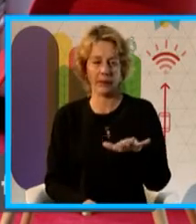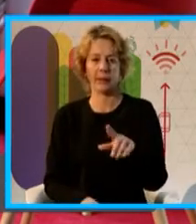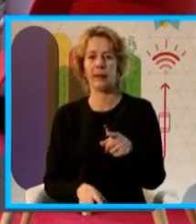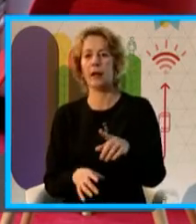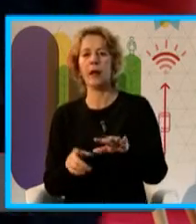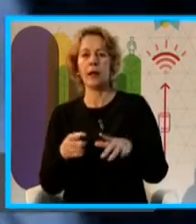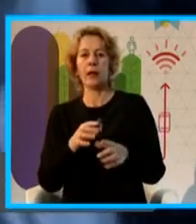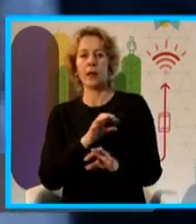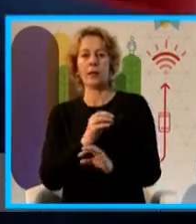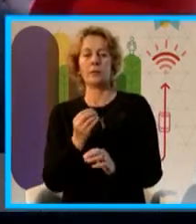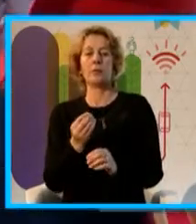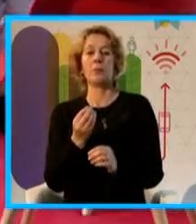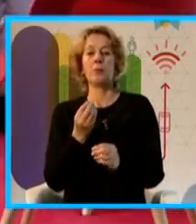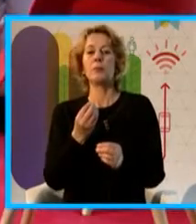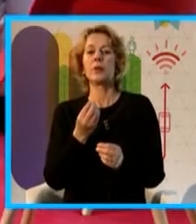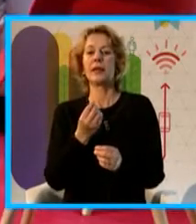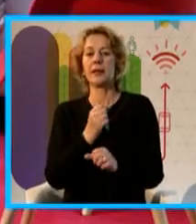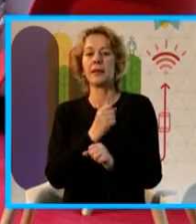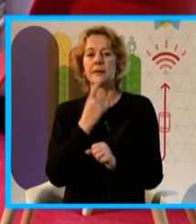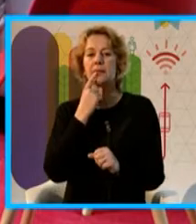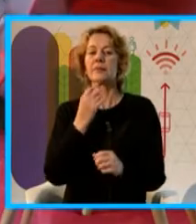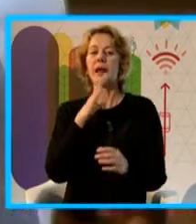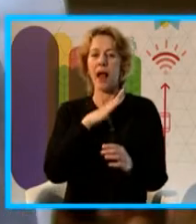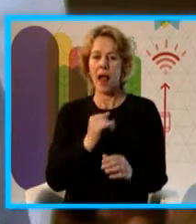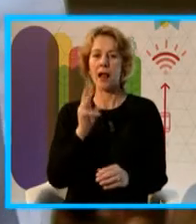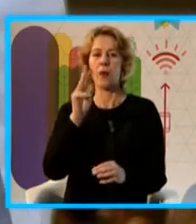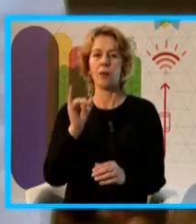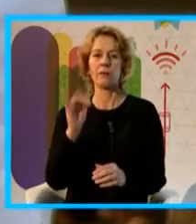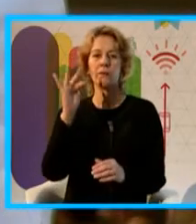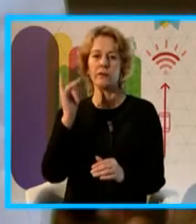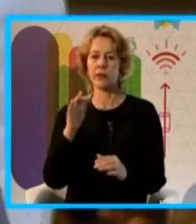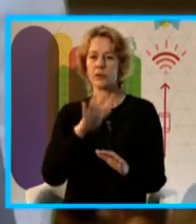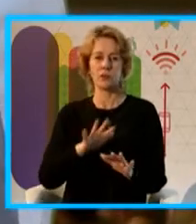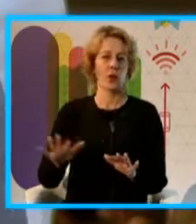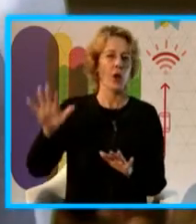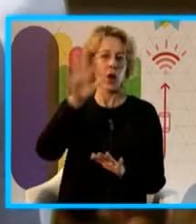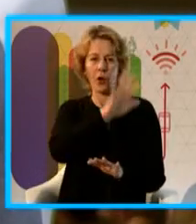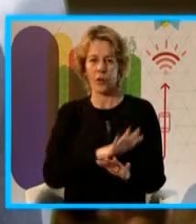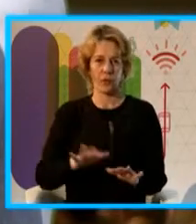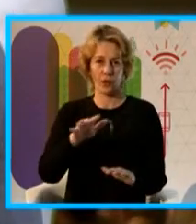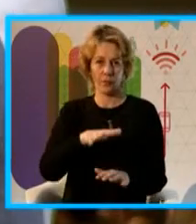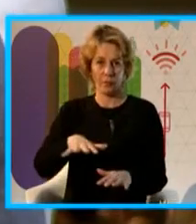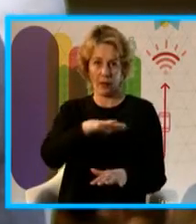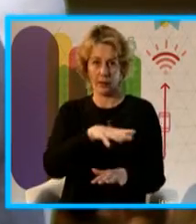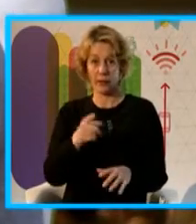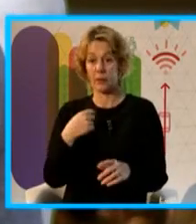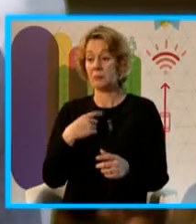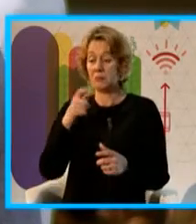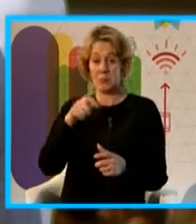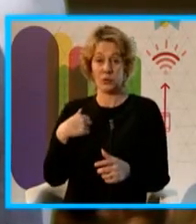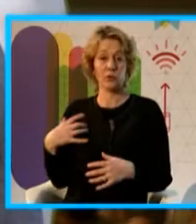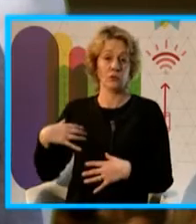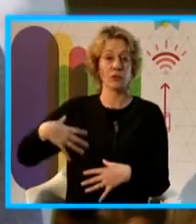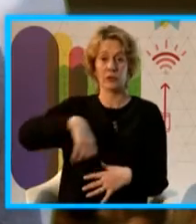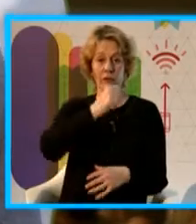parque porque la idea es que va a haber wifi en el mismo. Y entonces, de alguna manera,